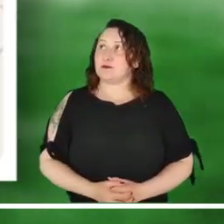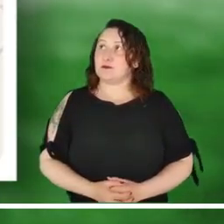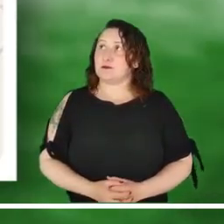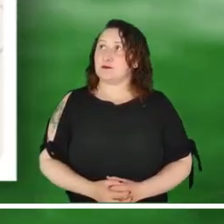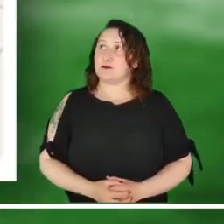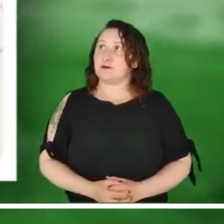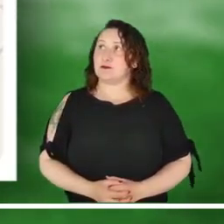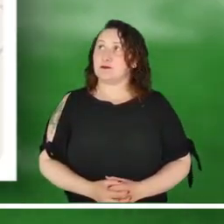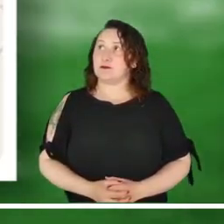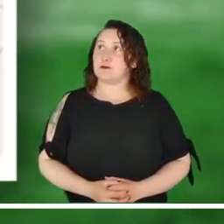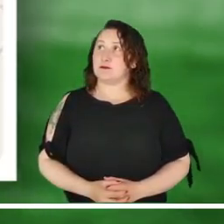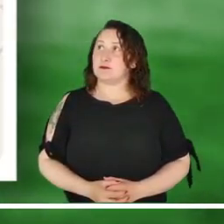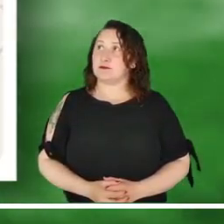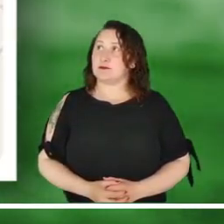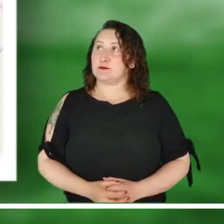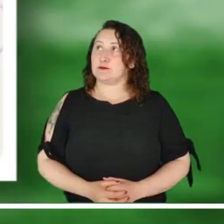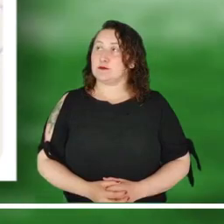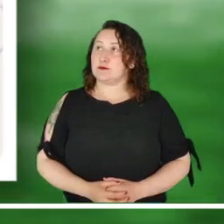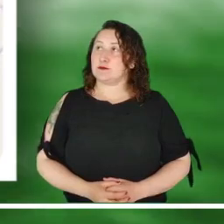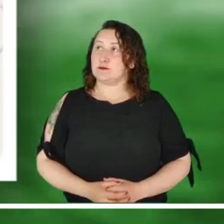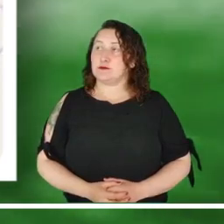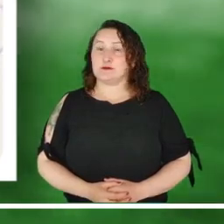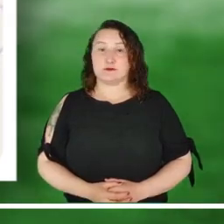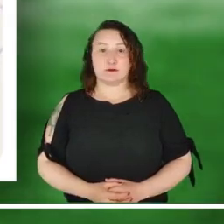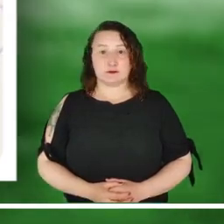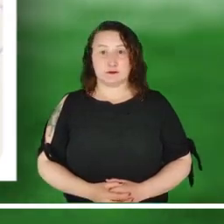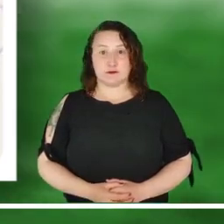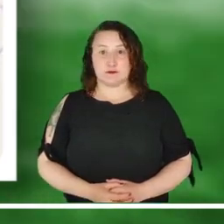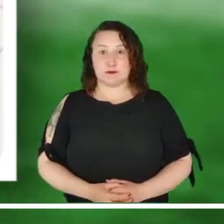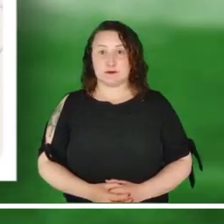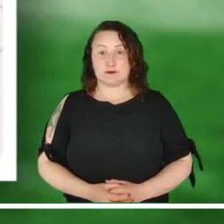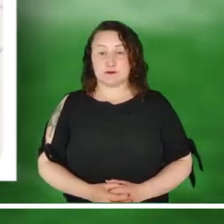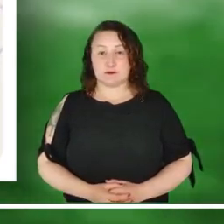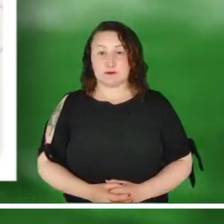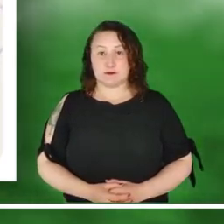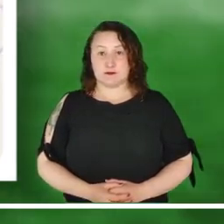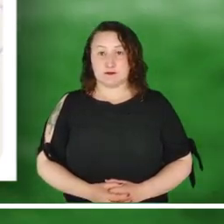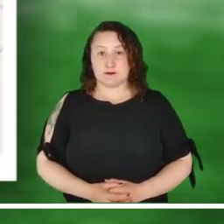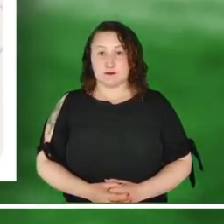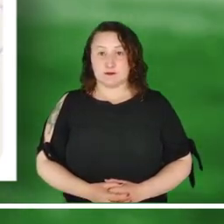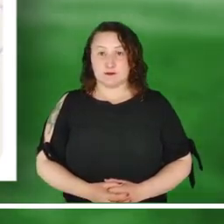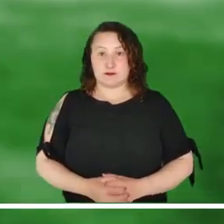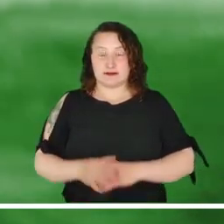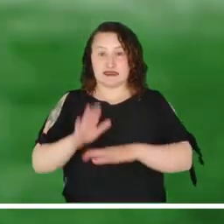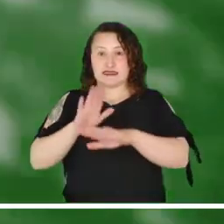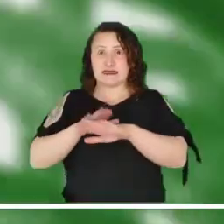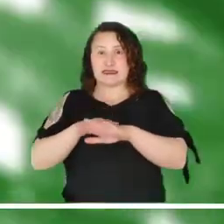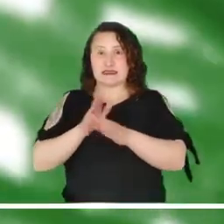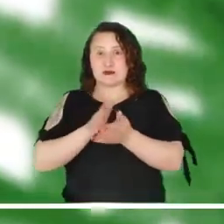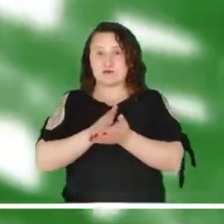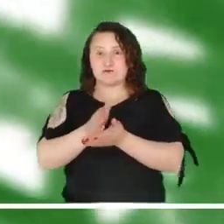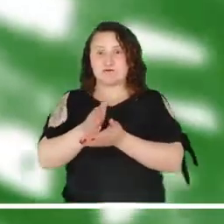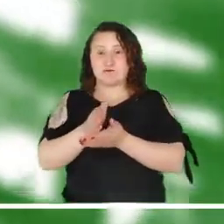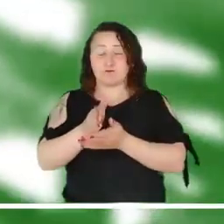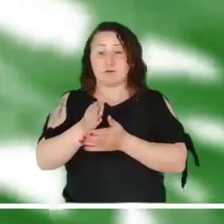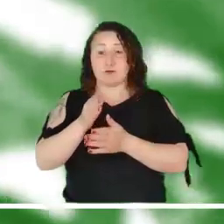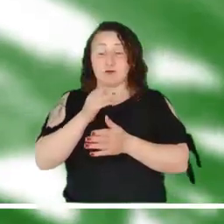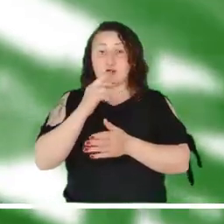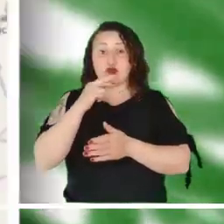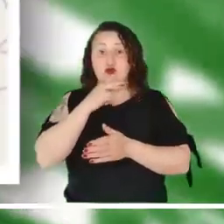el río Cravo Sur y sus afluentes. Se recomienda especial atención en los municipios de Labranza Grande, Yopal y Nunchía.